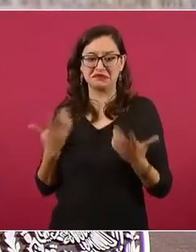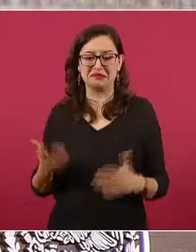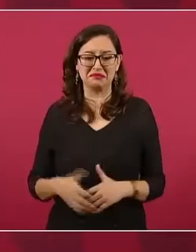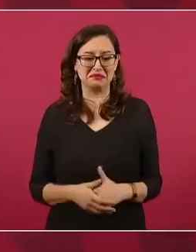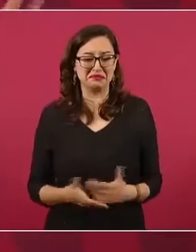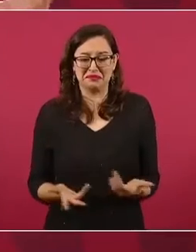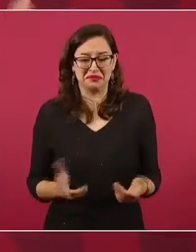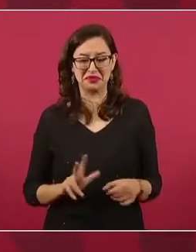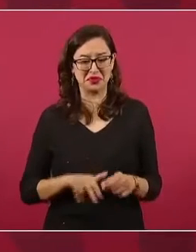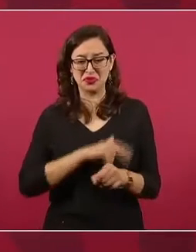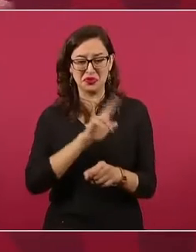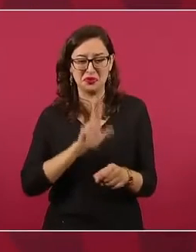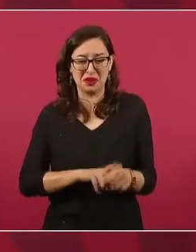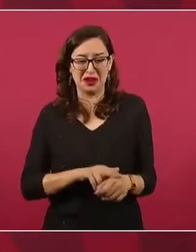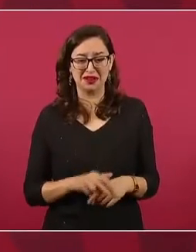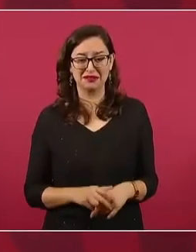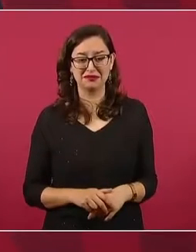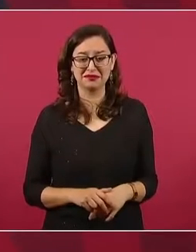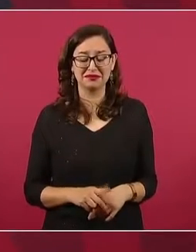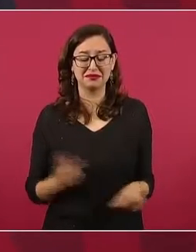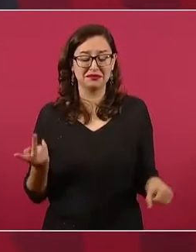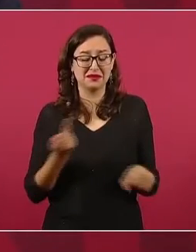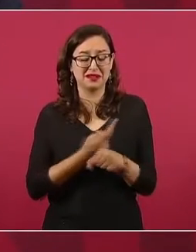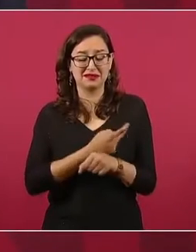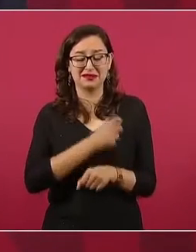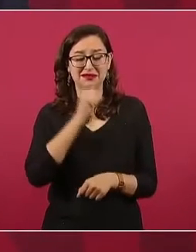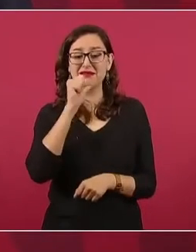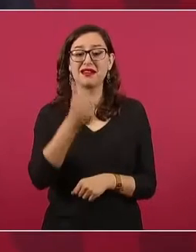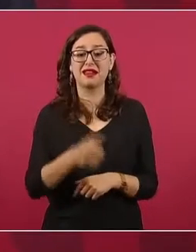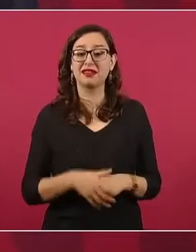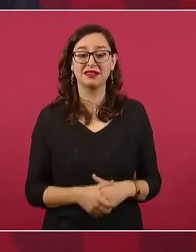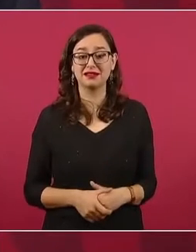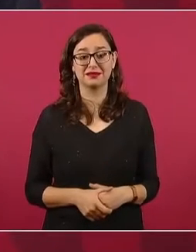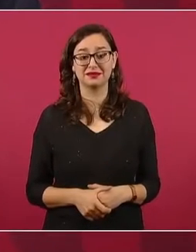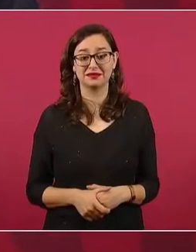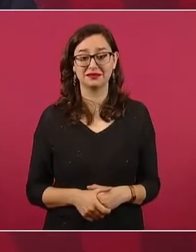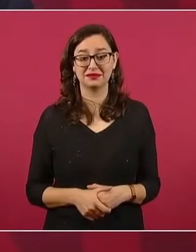Vamos a decir que es normal lo que al final